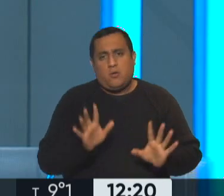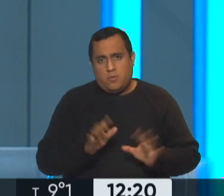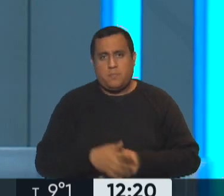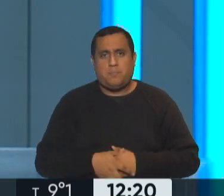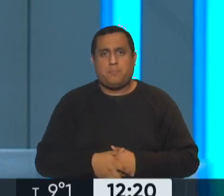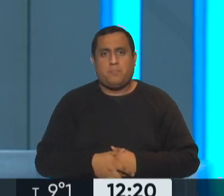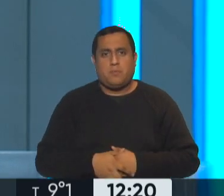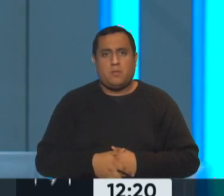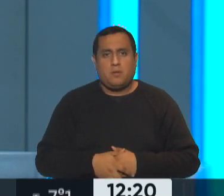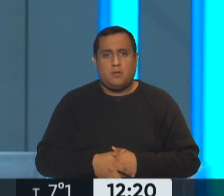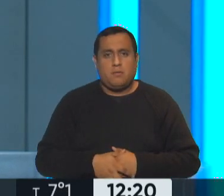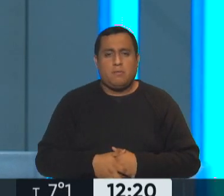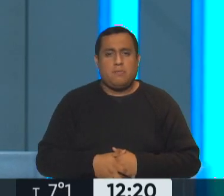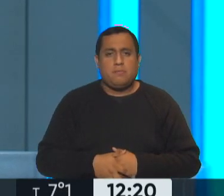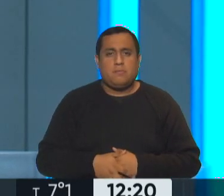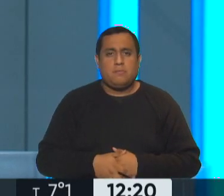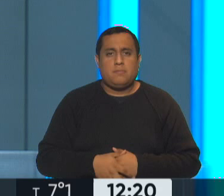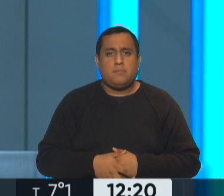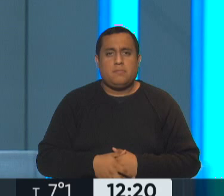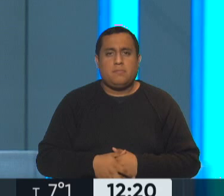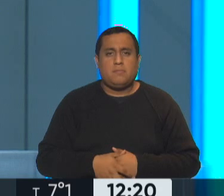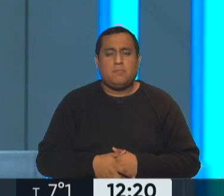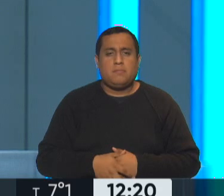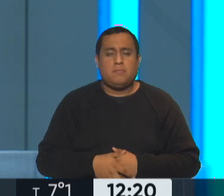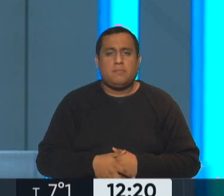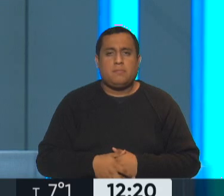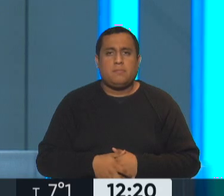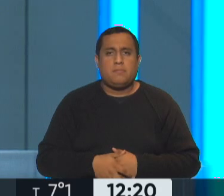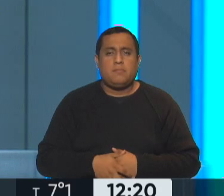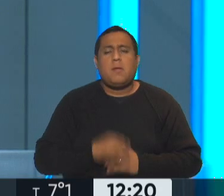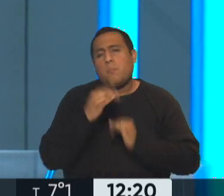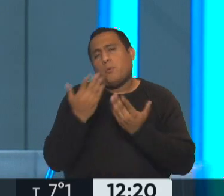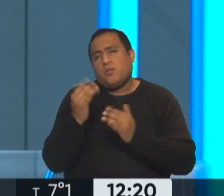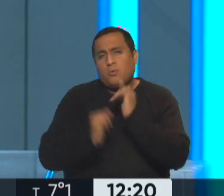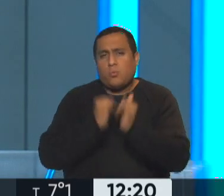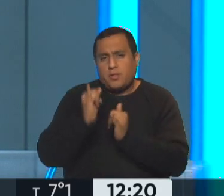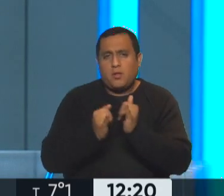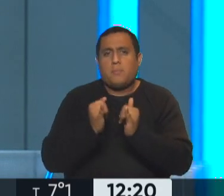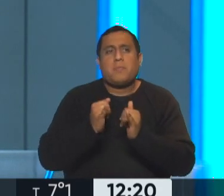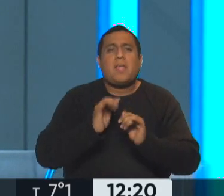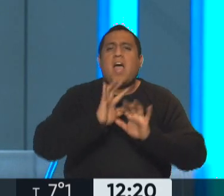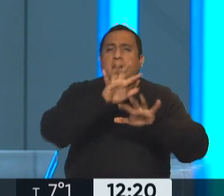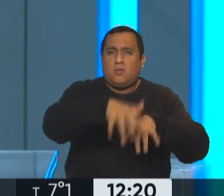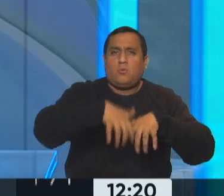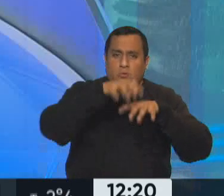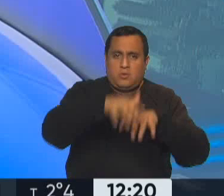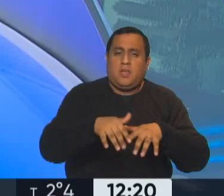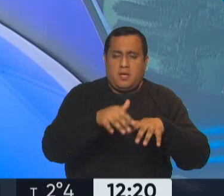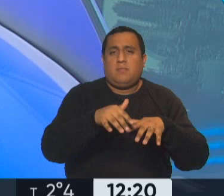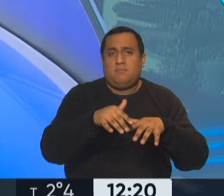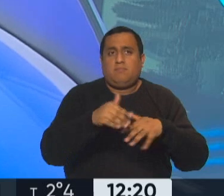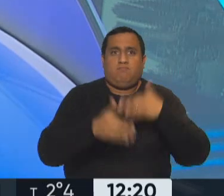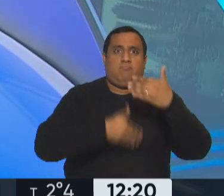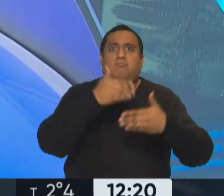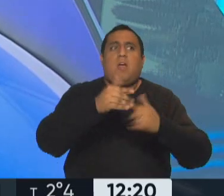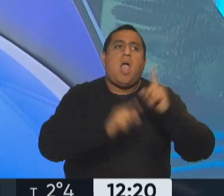un sector arrendatario que por eso se habla de una economía o una agricultura de dos pisos, porque hay quien